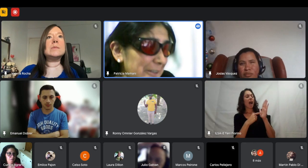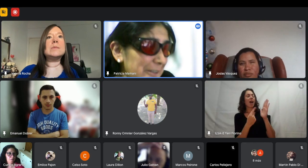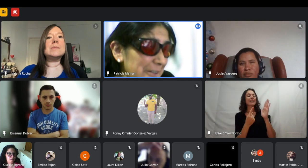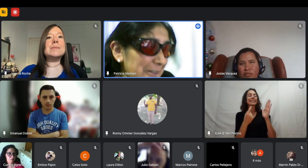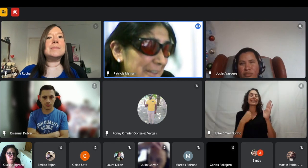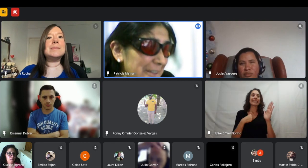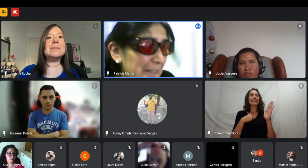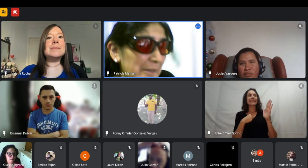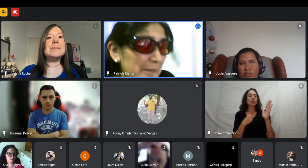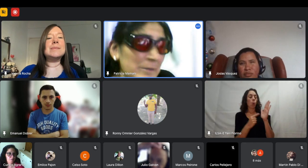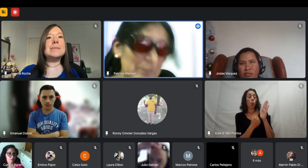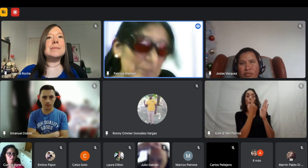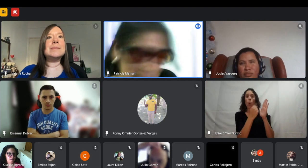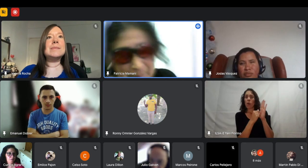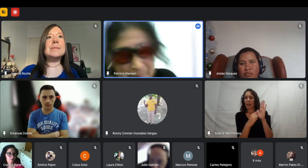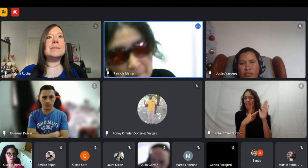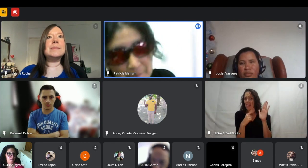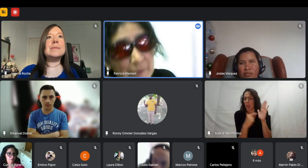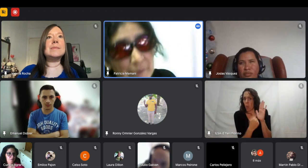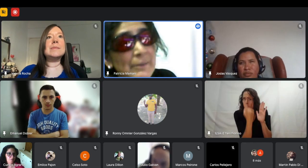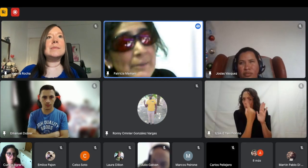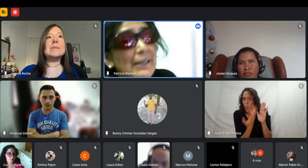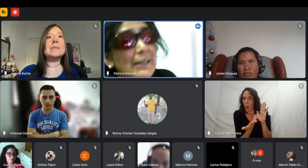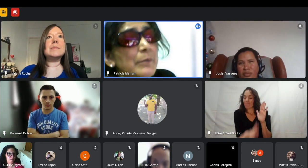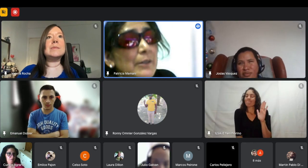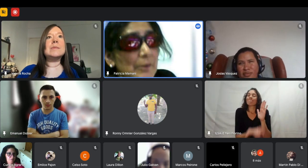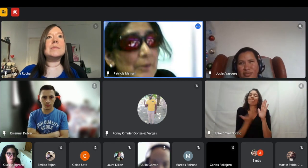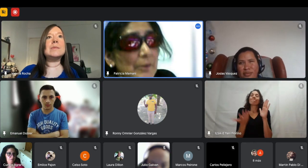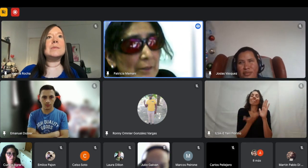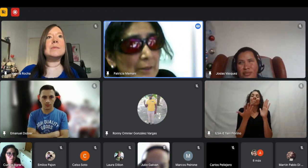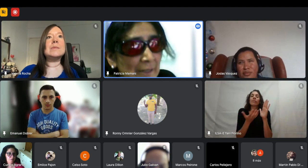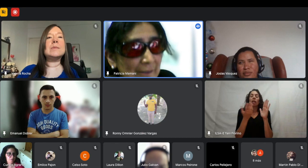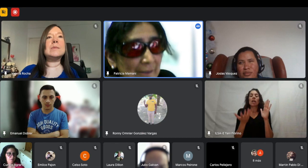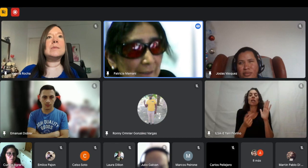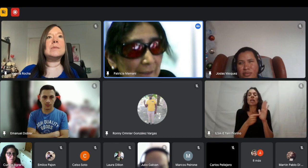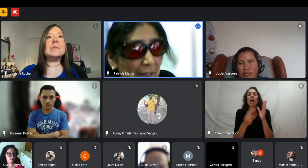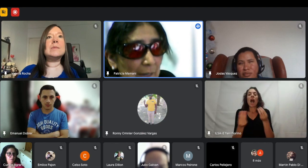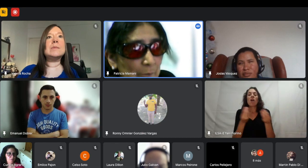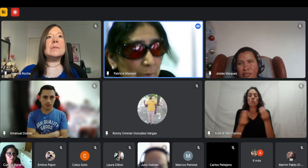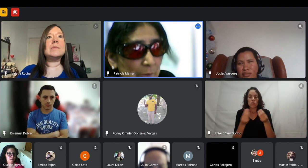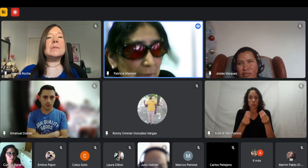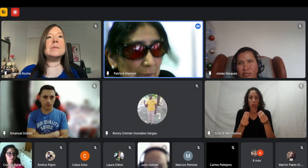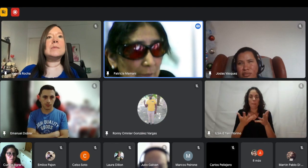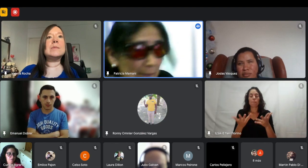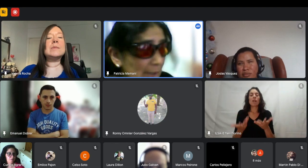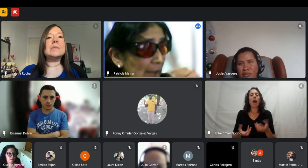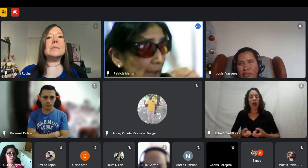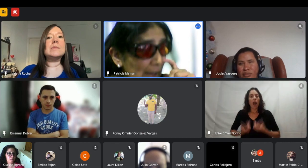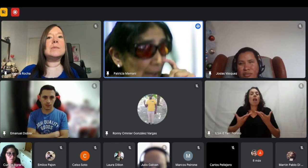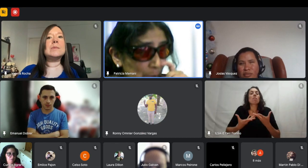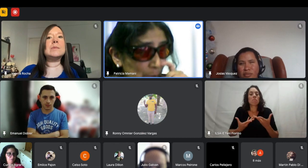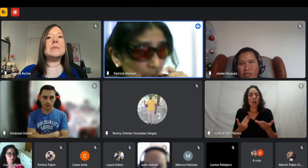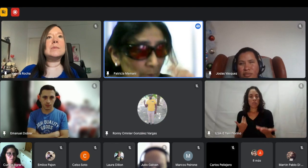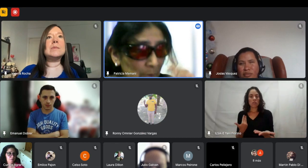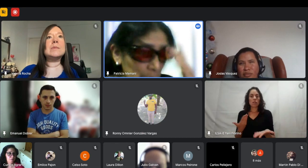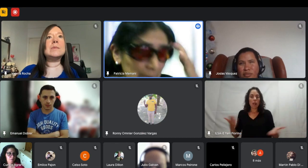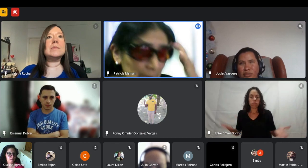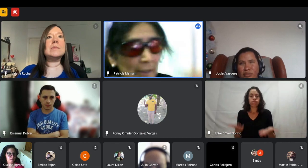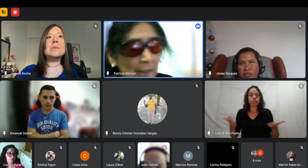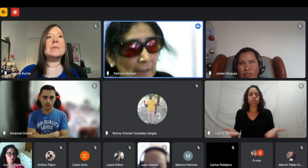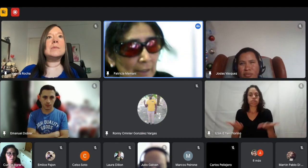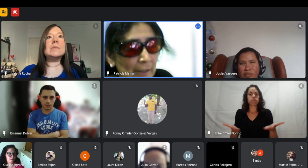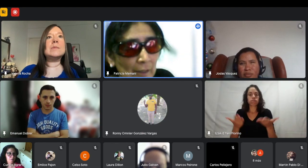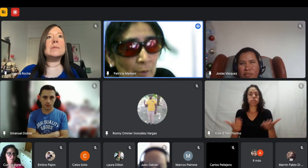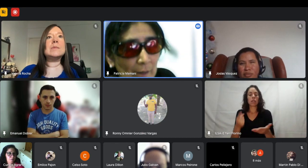requisito y hubiera pasado pero pero animarse a postularse a puestos que uno